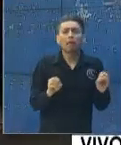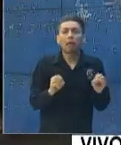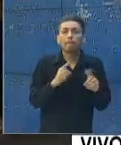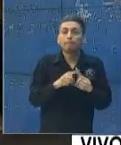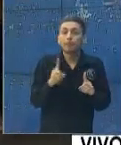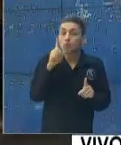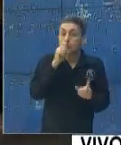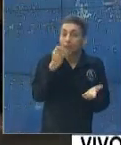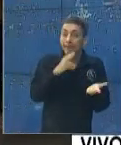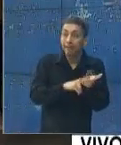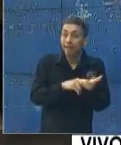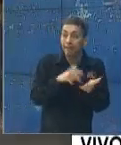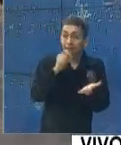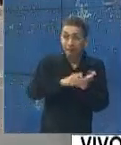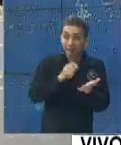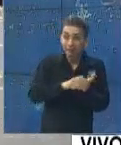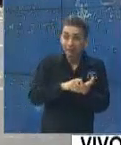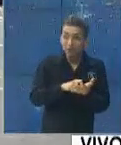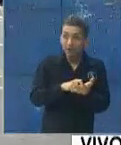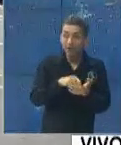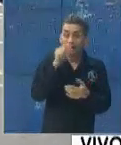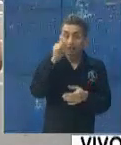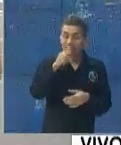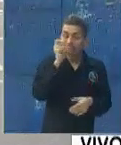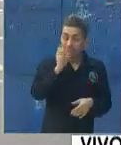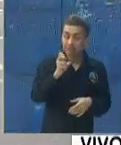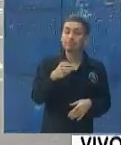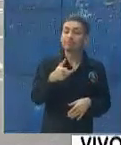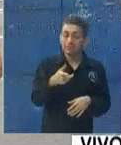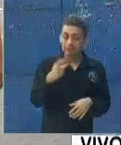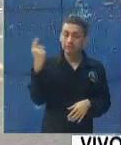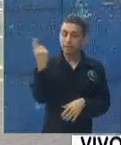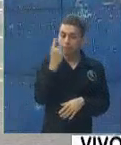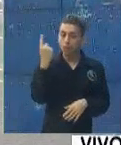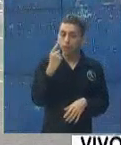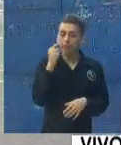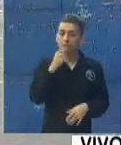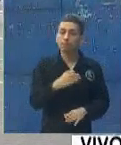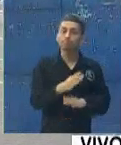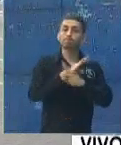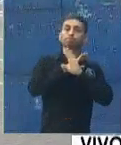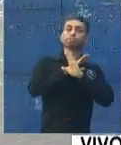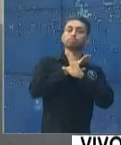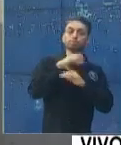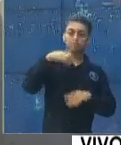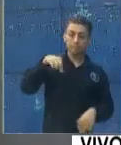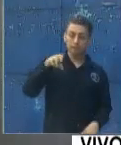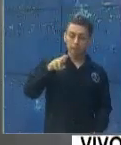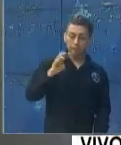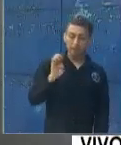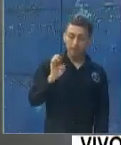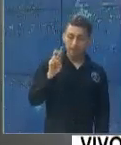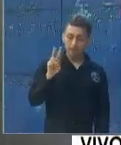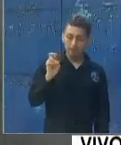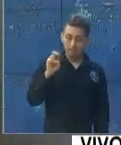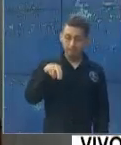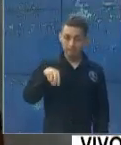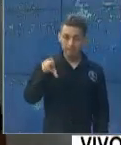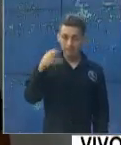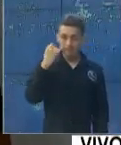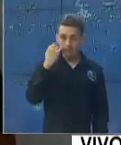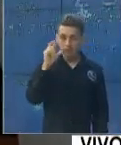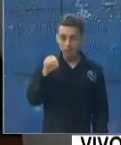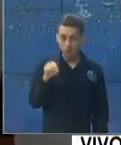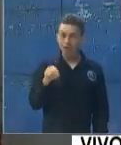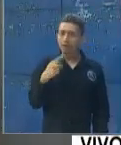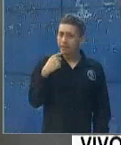su diagnóstico. Y es por eso que es importante la prevención. Más que nada, y como lo mencionó el señor